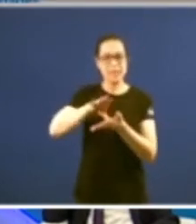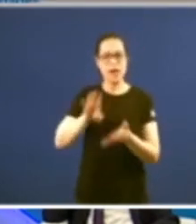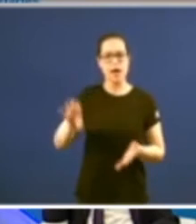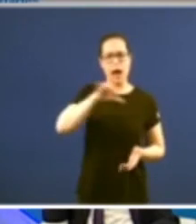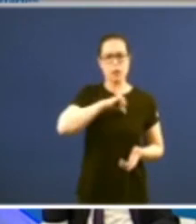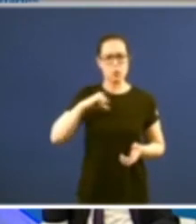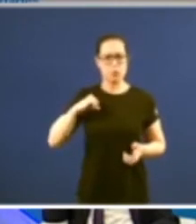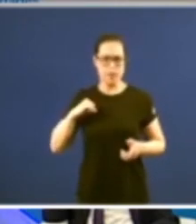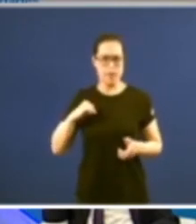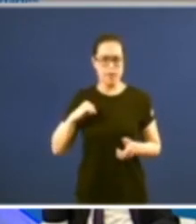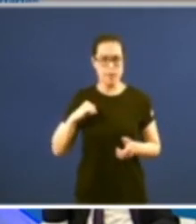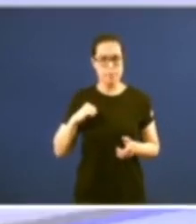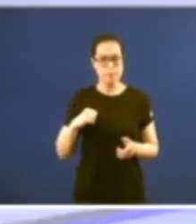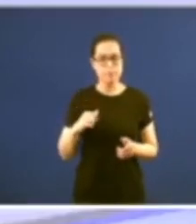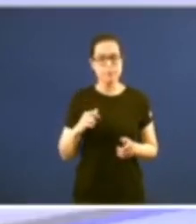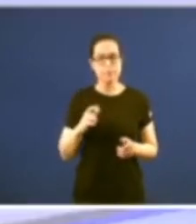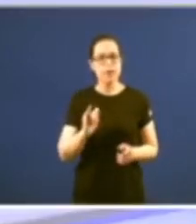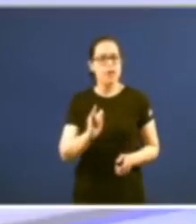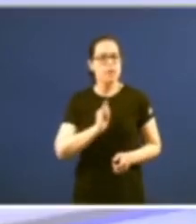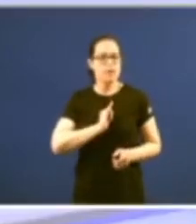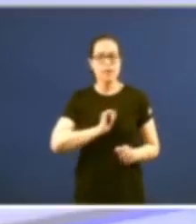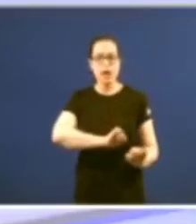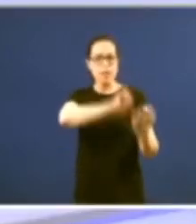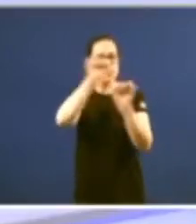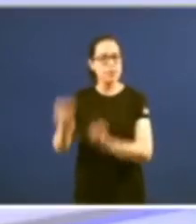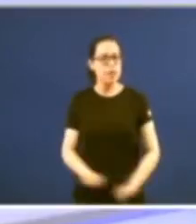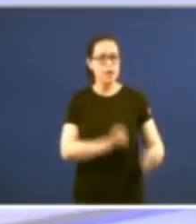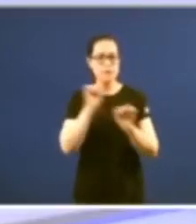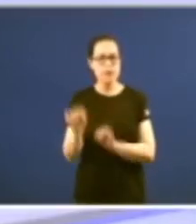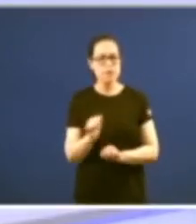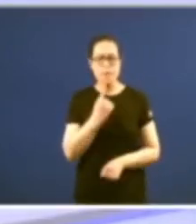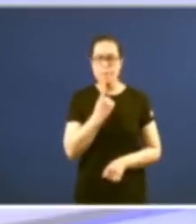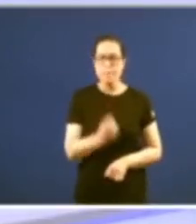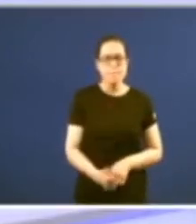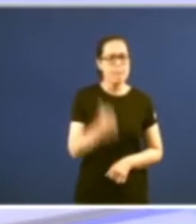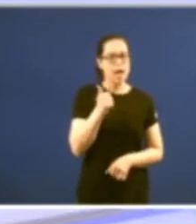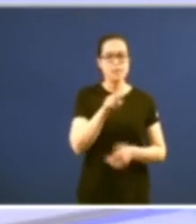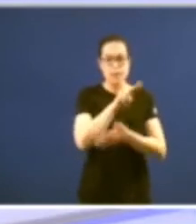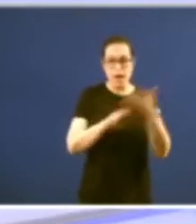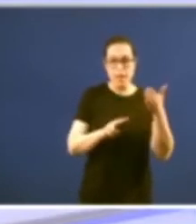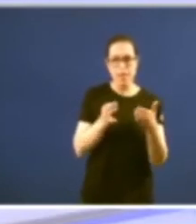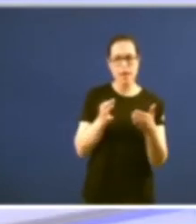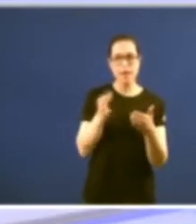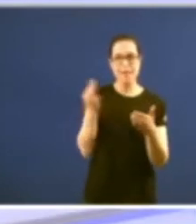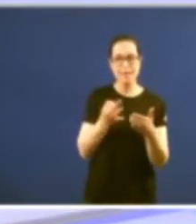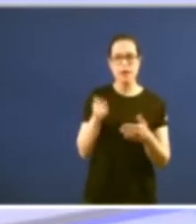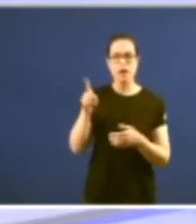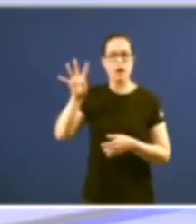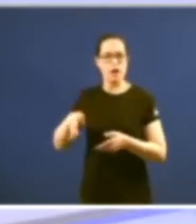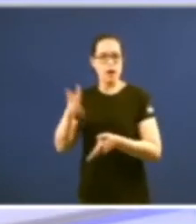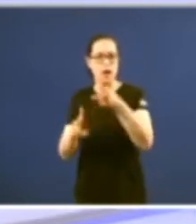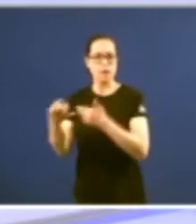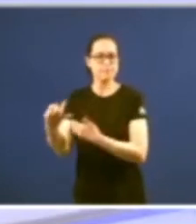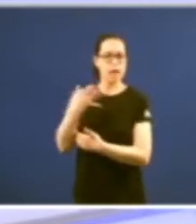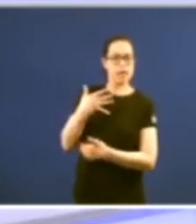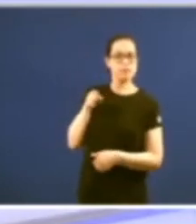A defensa da propia identidade facíase tanto máis difícil en Galicia fronte a Cataluña e Euskadi pola tendencia